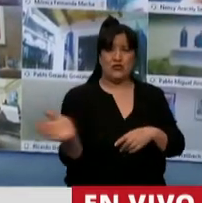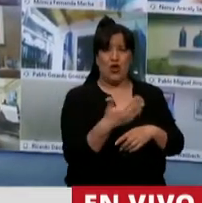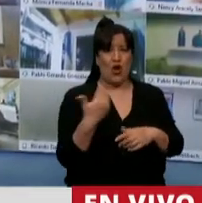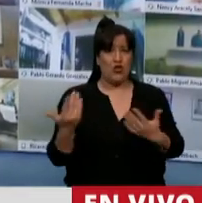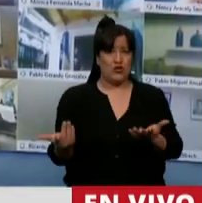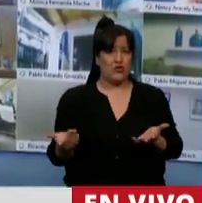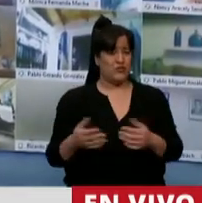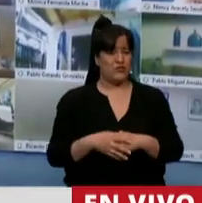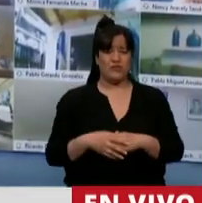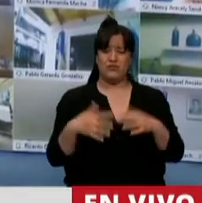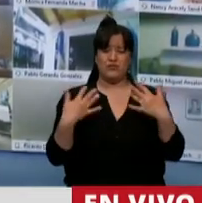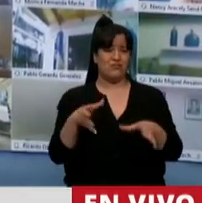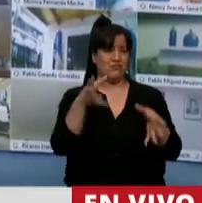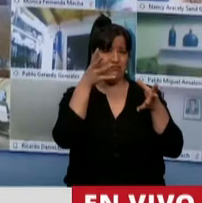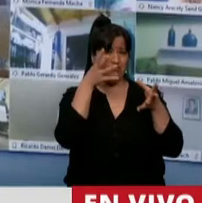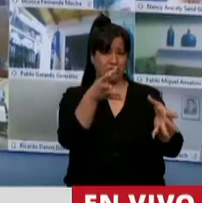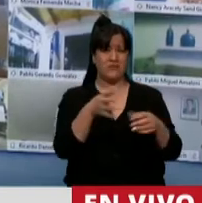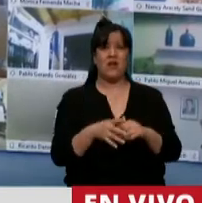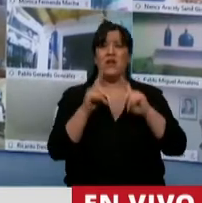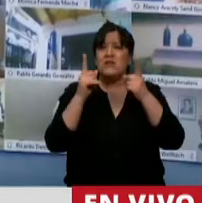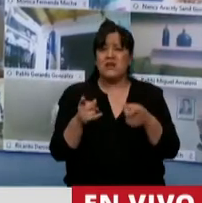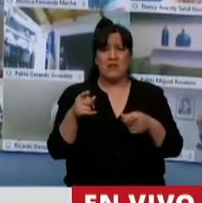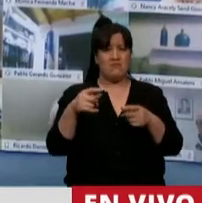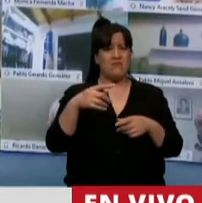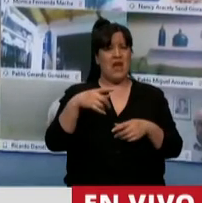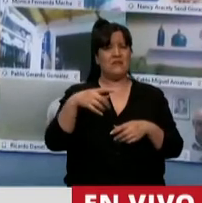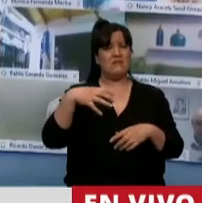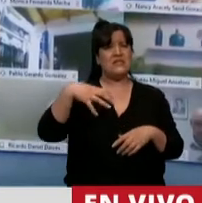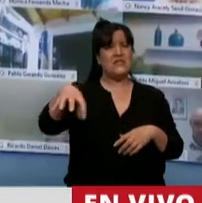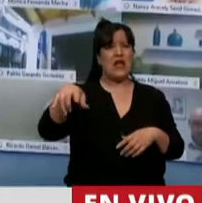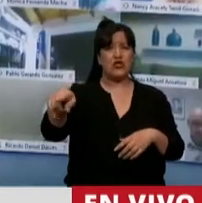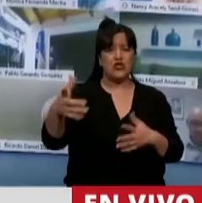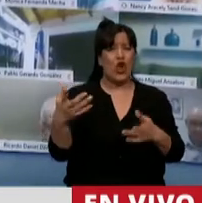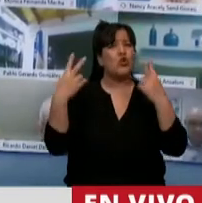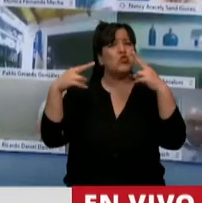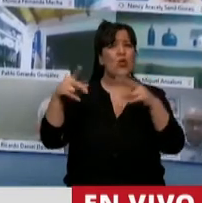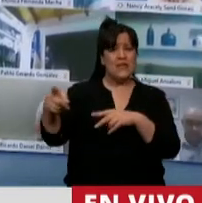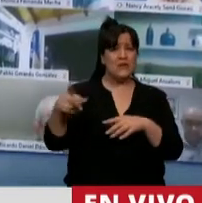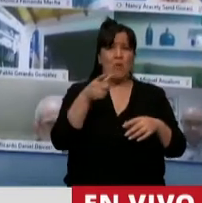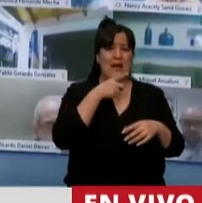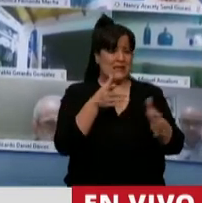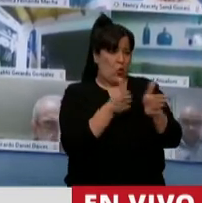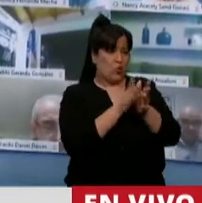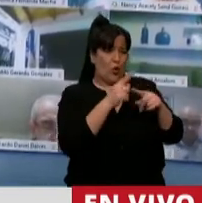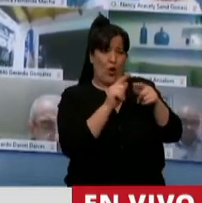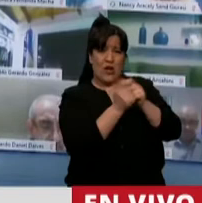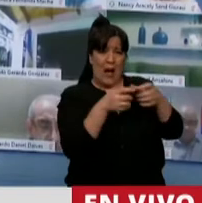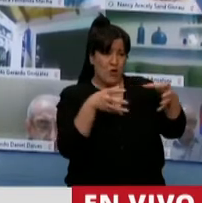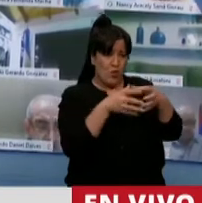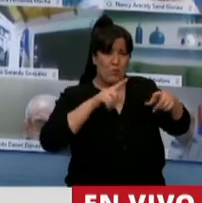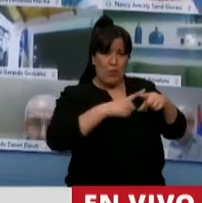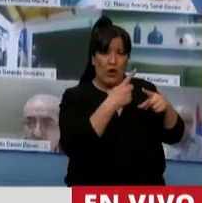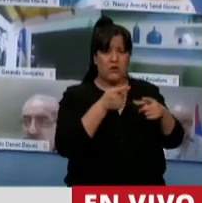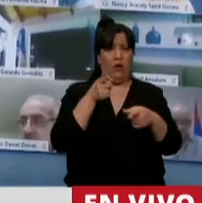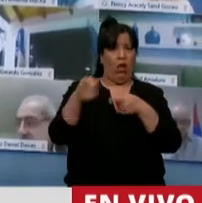política argentina y también sobre este sector del turismo que es una de